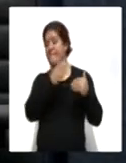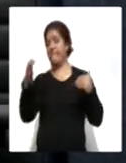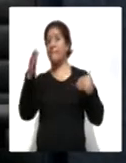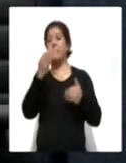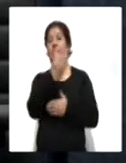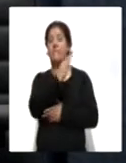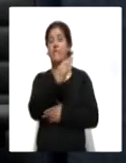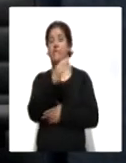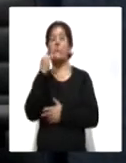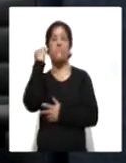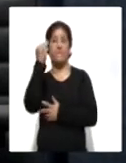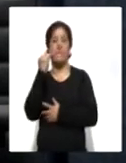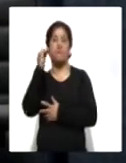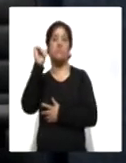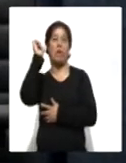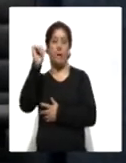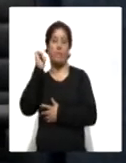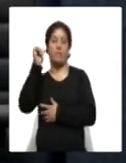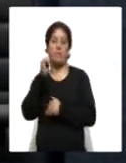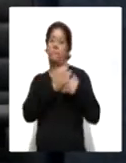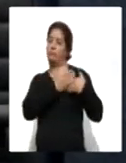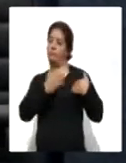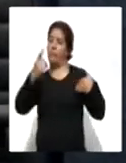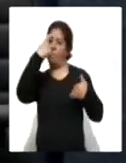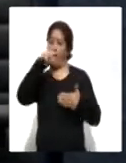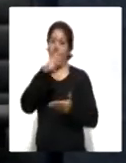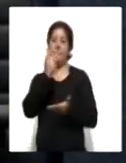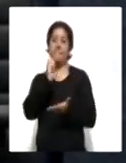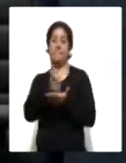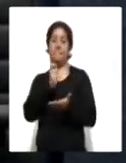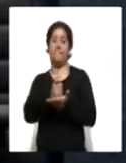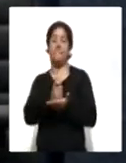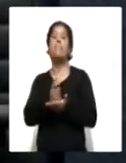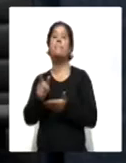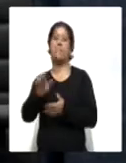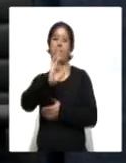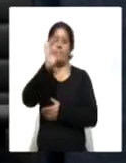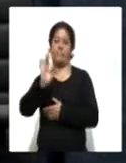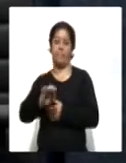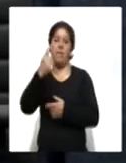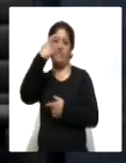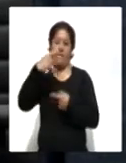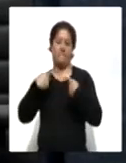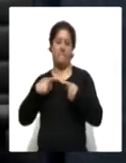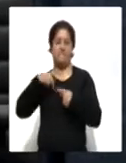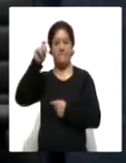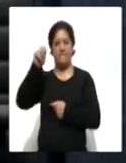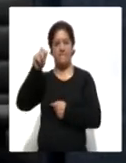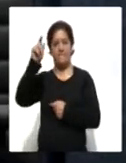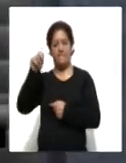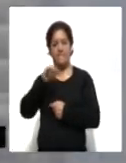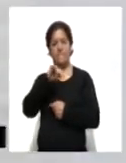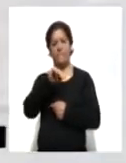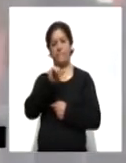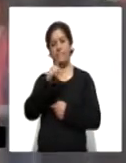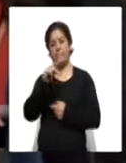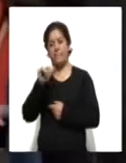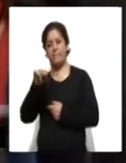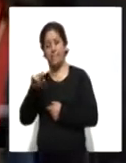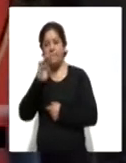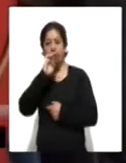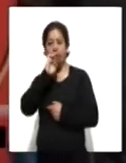marzo y abril. Evidentemente hay descuento para jubilados, pensionados, INAPAM, viudas, madres solteras.